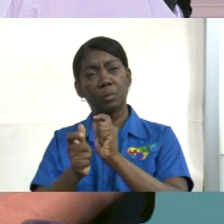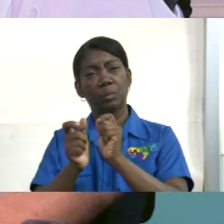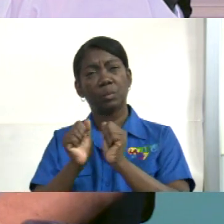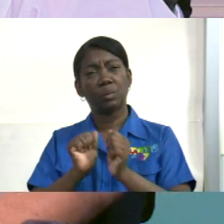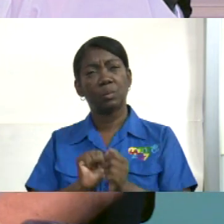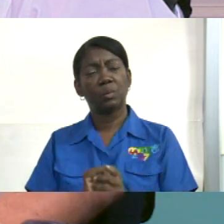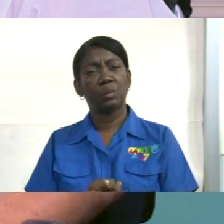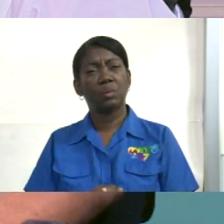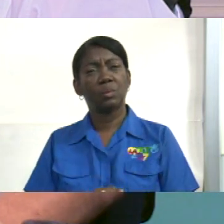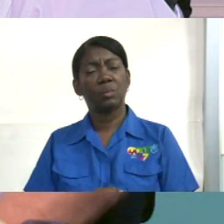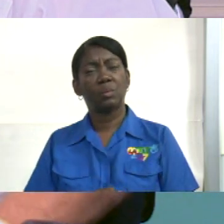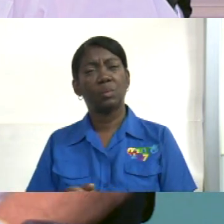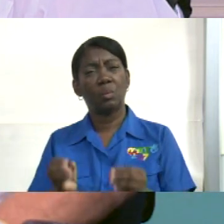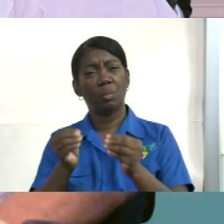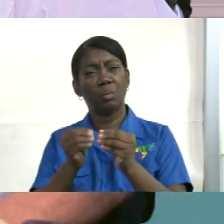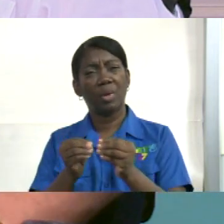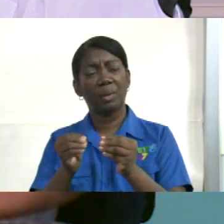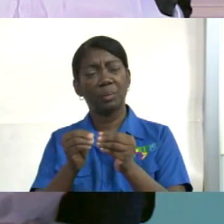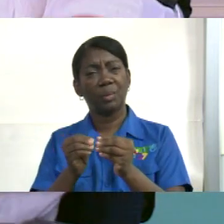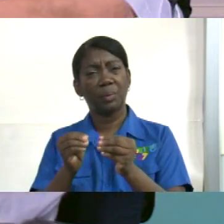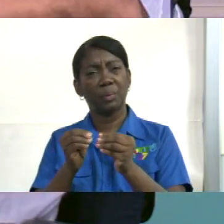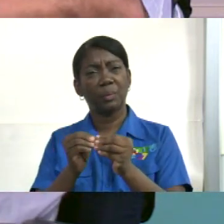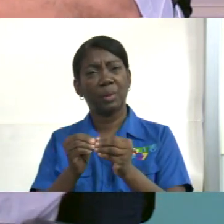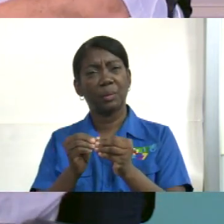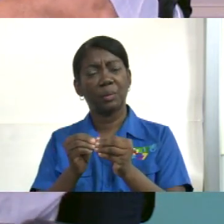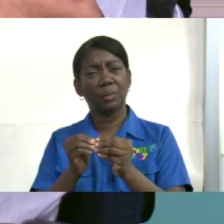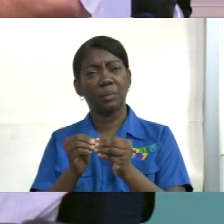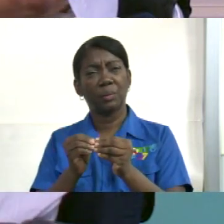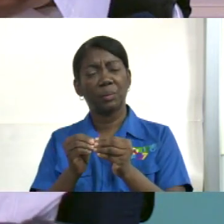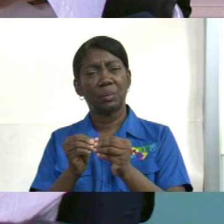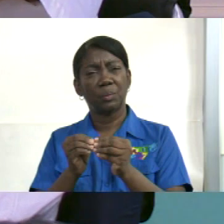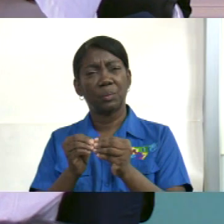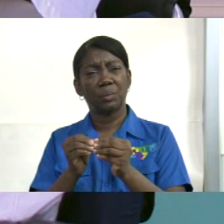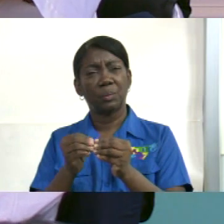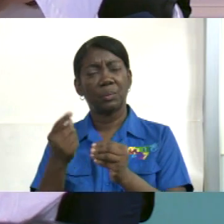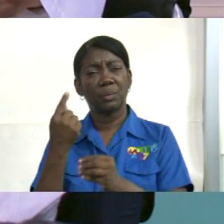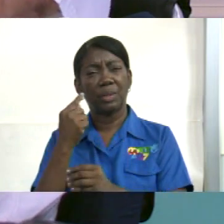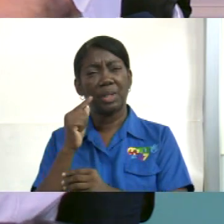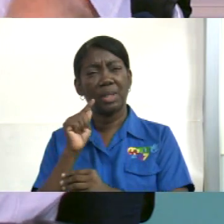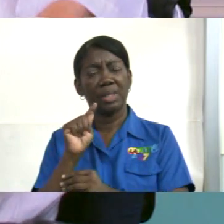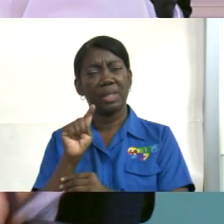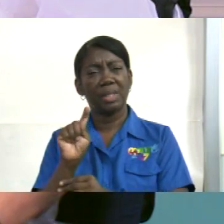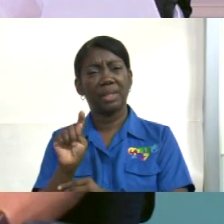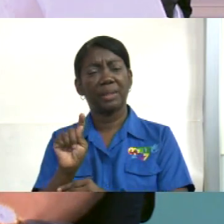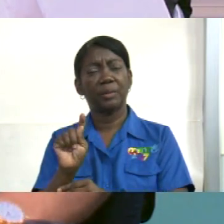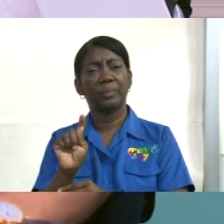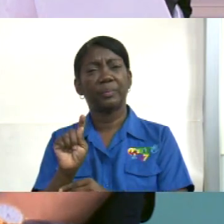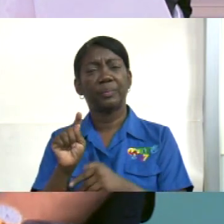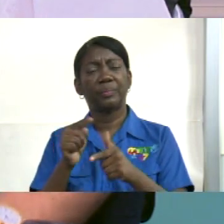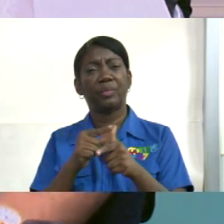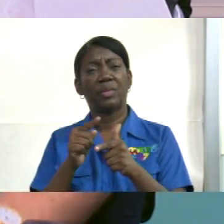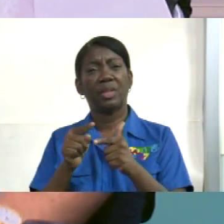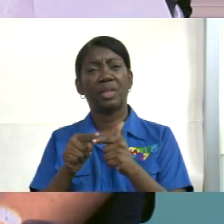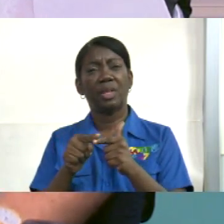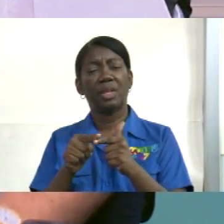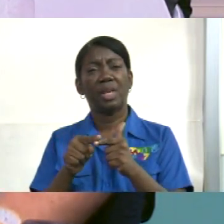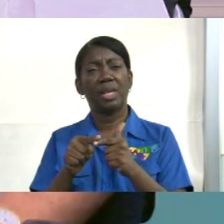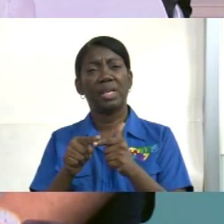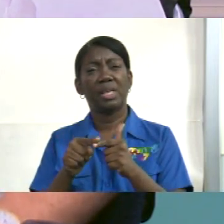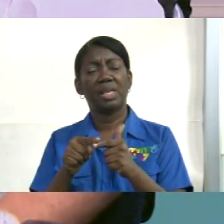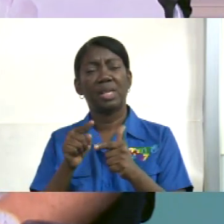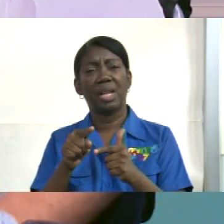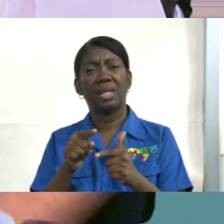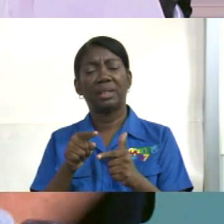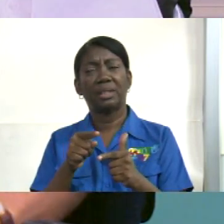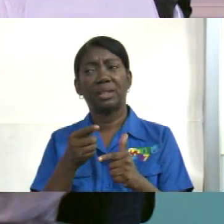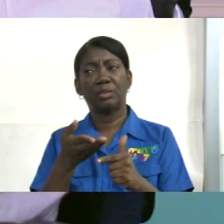deshumanizados tienen todas las fraternidades